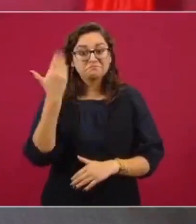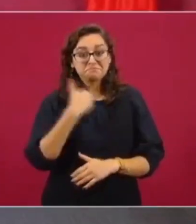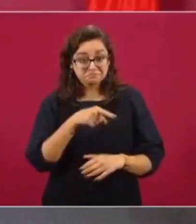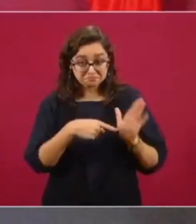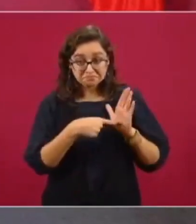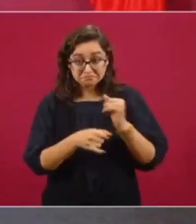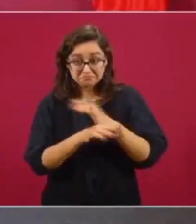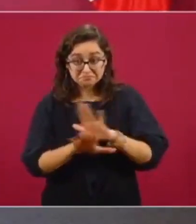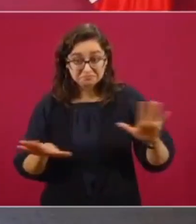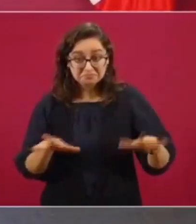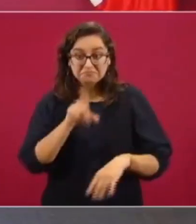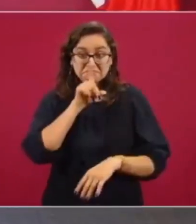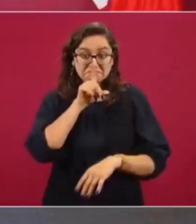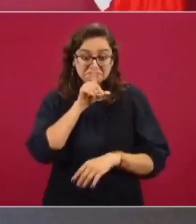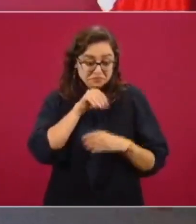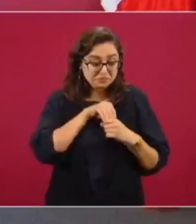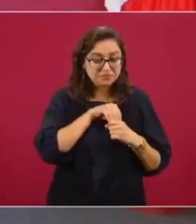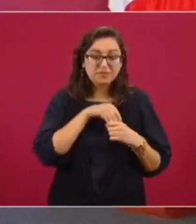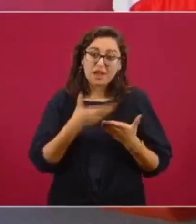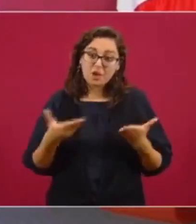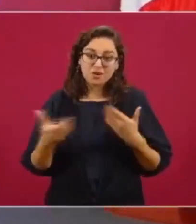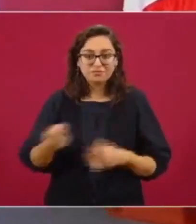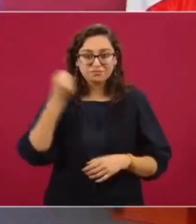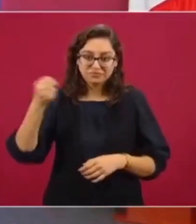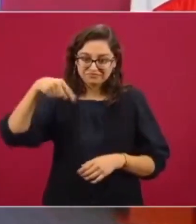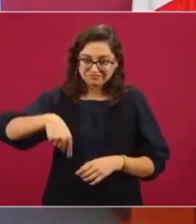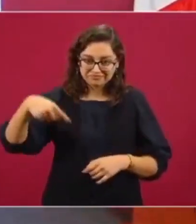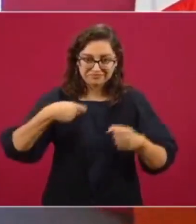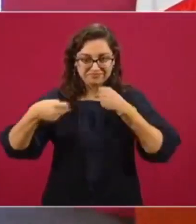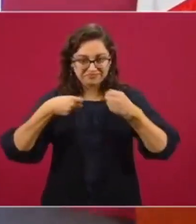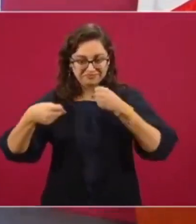Afortunadamente existen las mañaneras. Muy bien. Mañana.